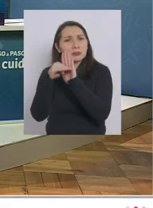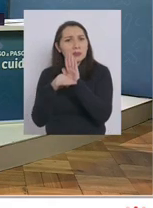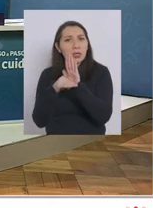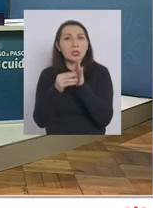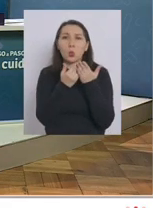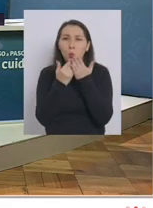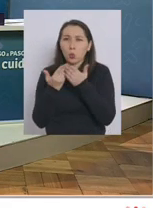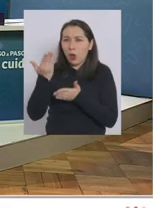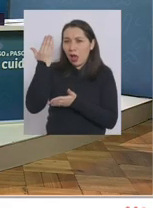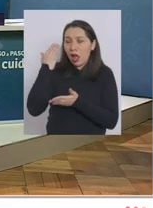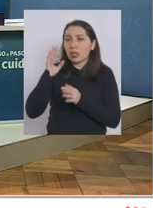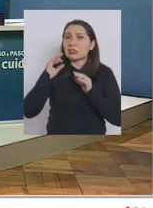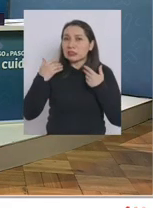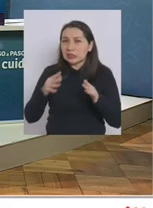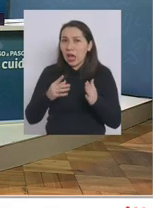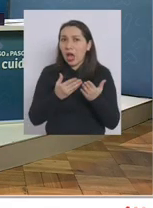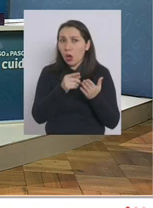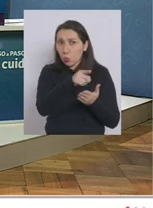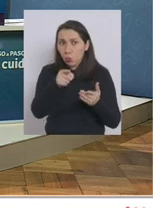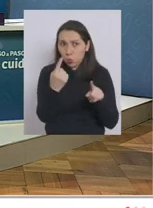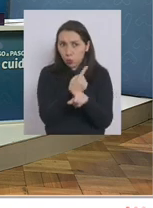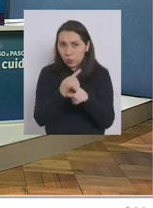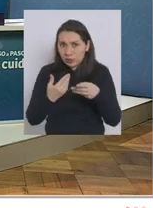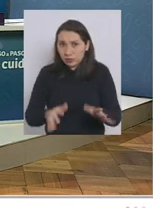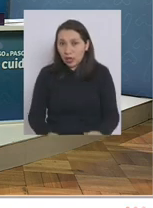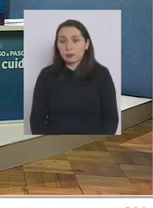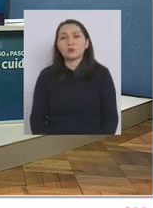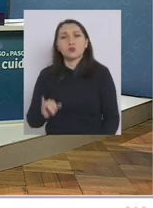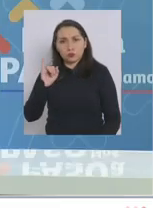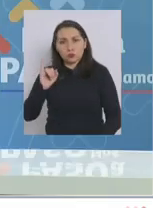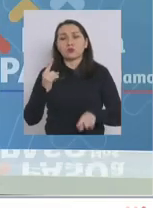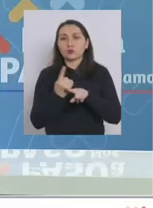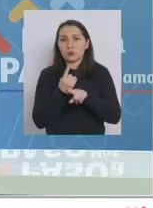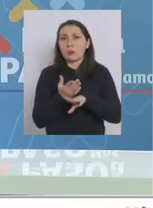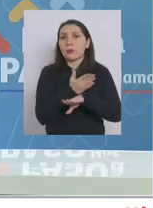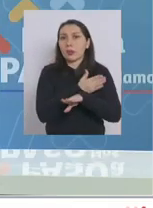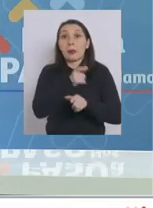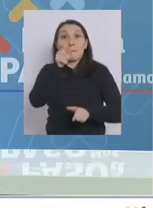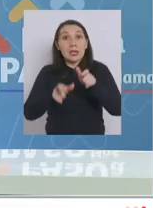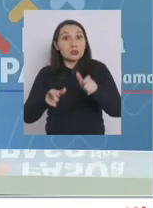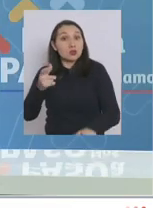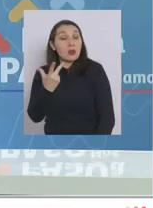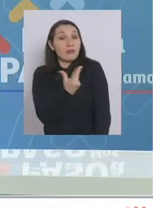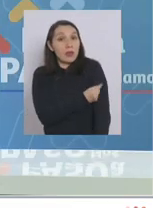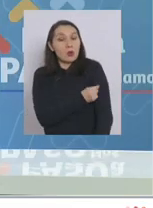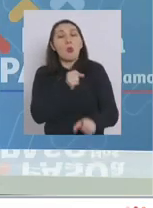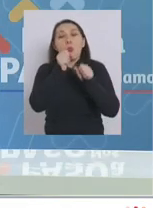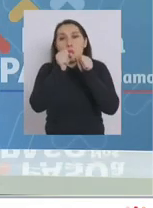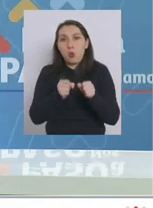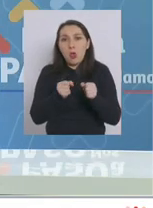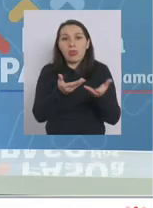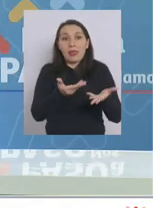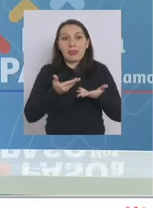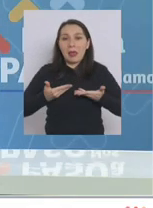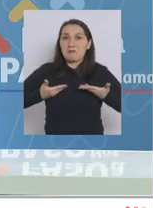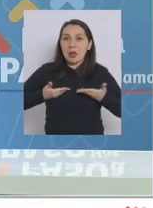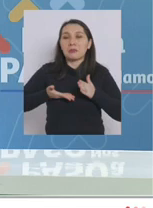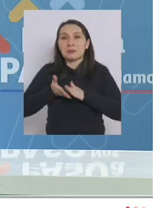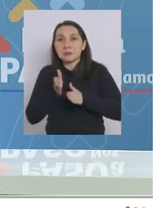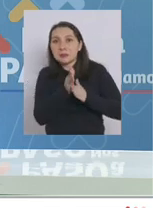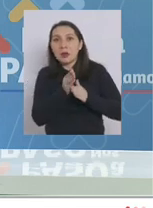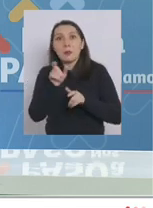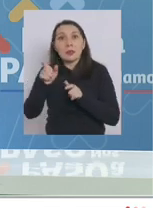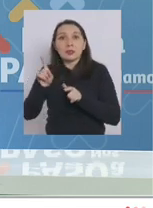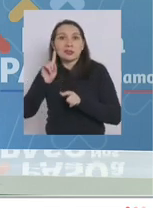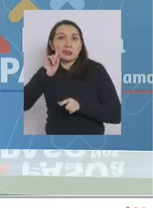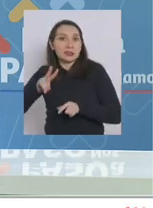se estudió que estuvo sobre la mesa estuvo sobre la mesa que las personas vacunadas pudieran tener más incentivos que las personas